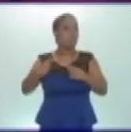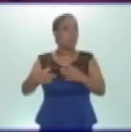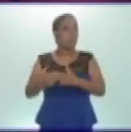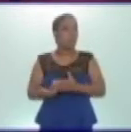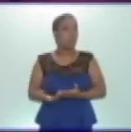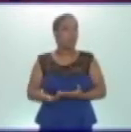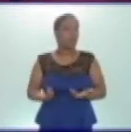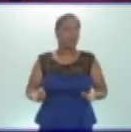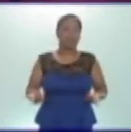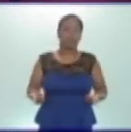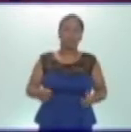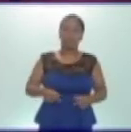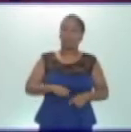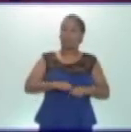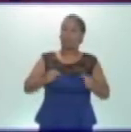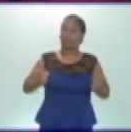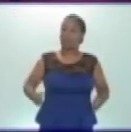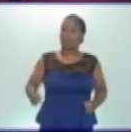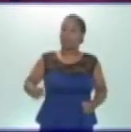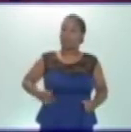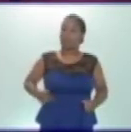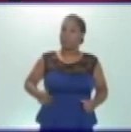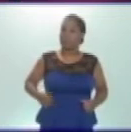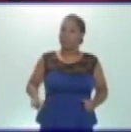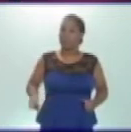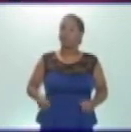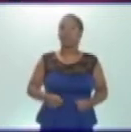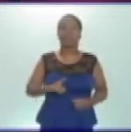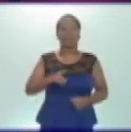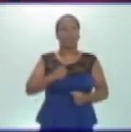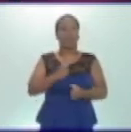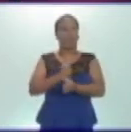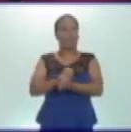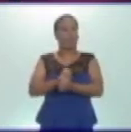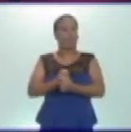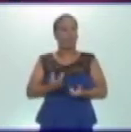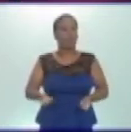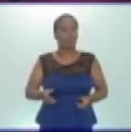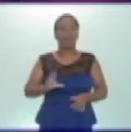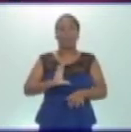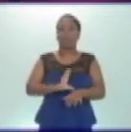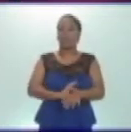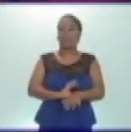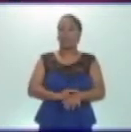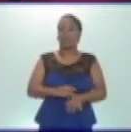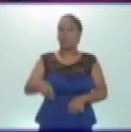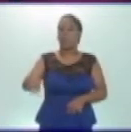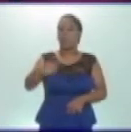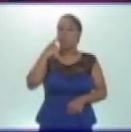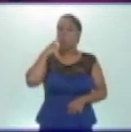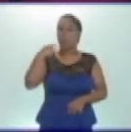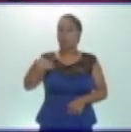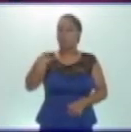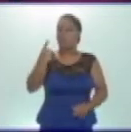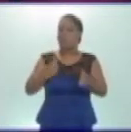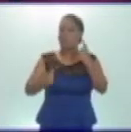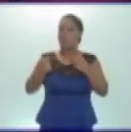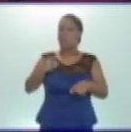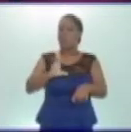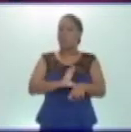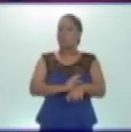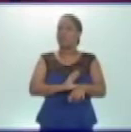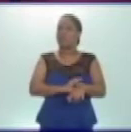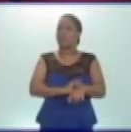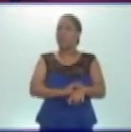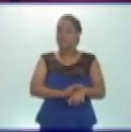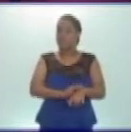supuesto, nuestro sistema digestivo estaría en riesgo. Se enfermaría. ¿Y conocen ustedes algunas de las enfermedades que dañan